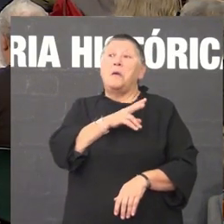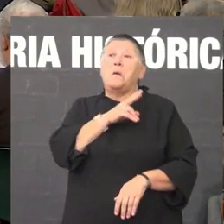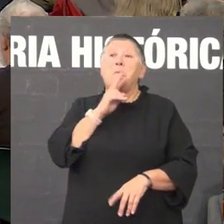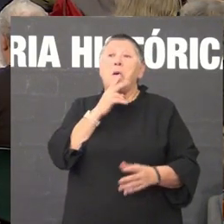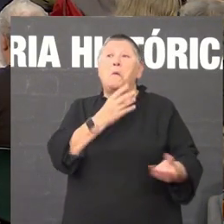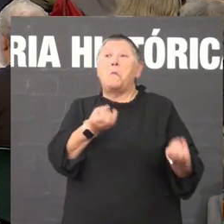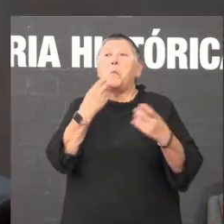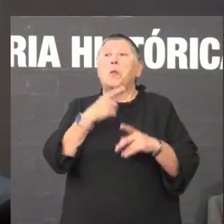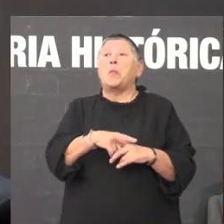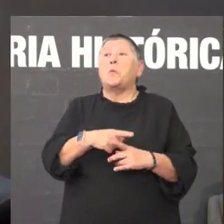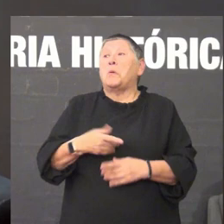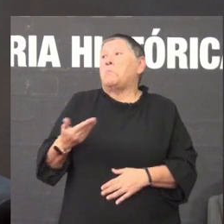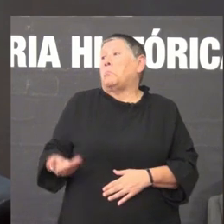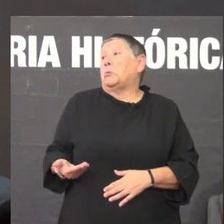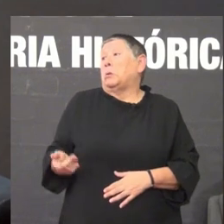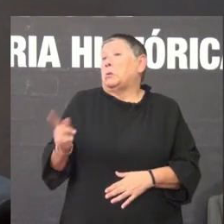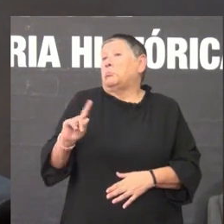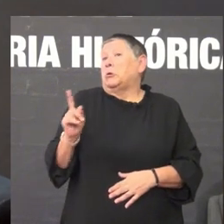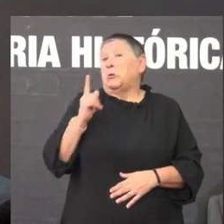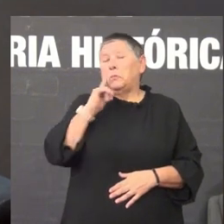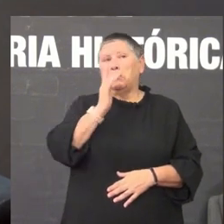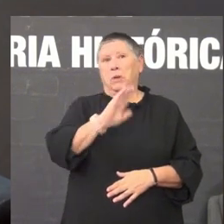como non ten tanta importancia